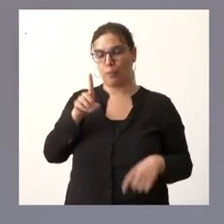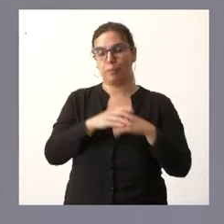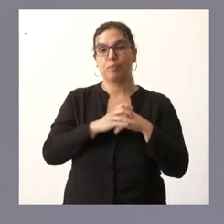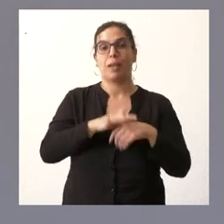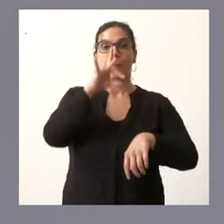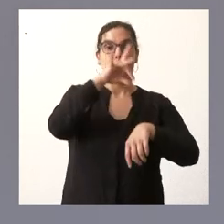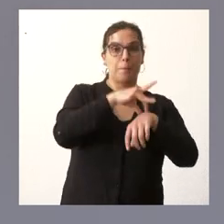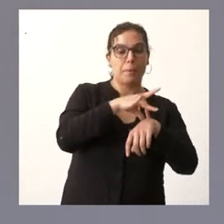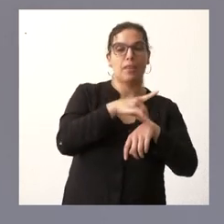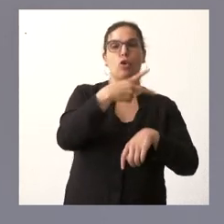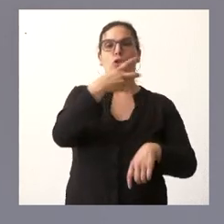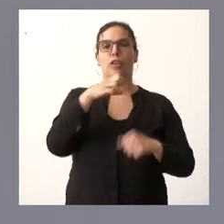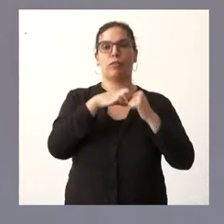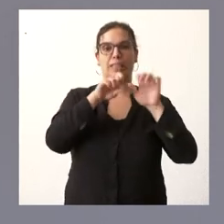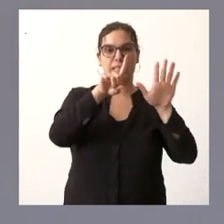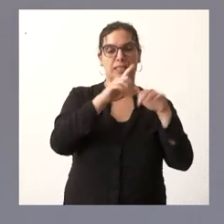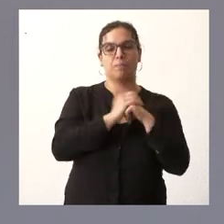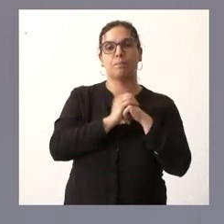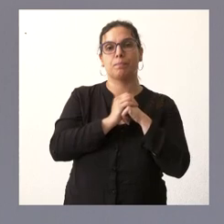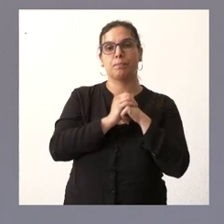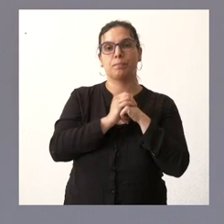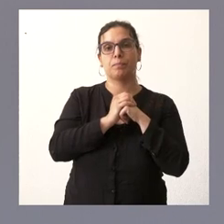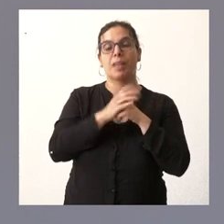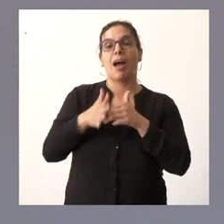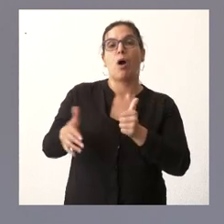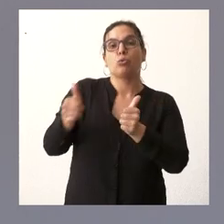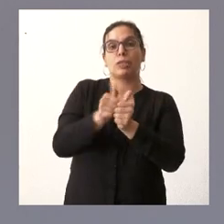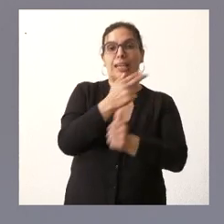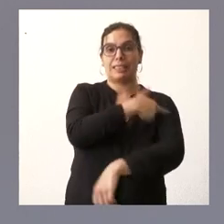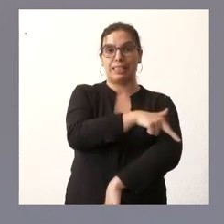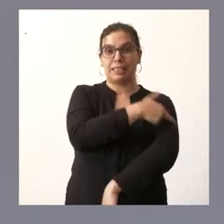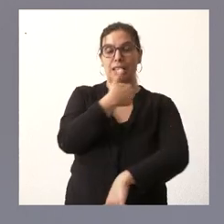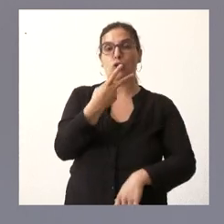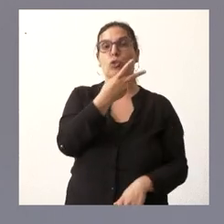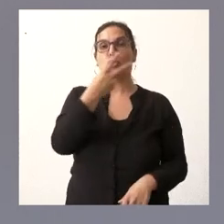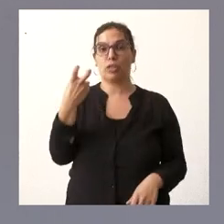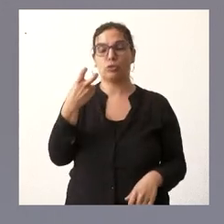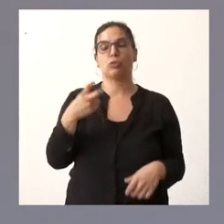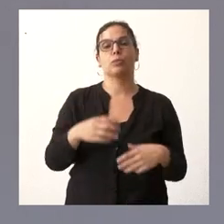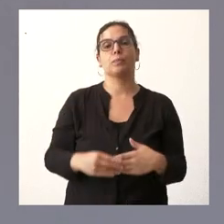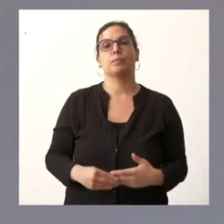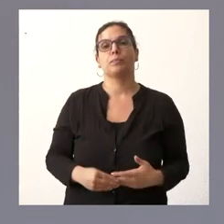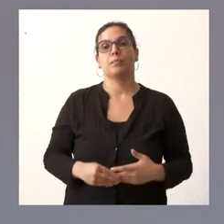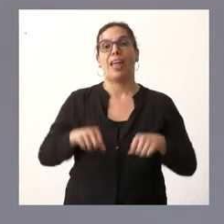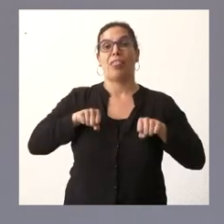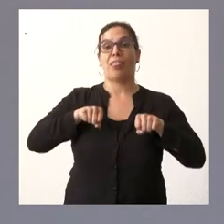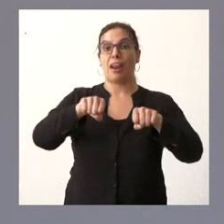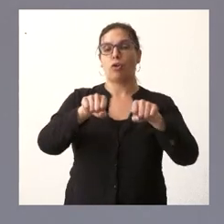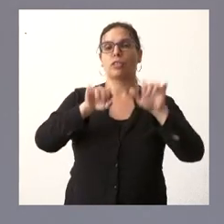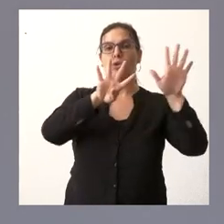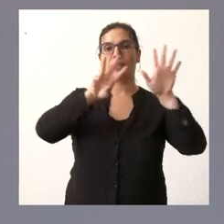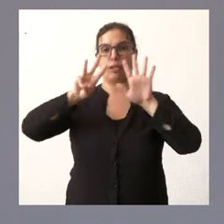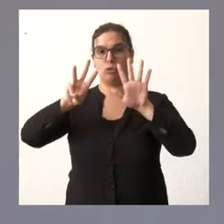médicos 226 auxiliares sanitarios 200 celadores 98